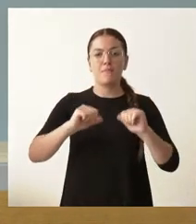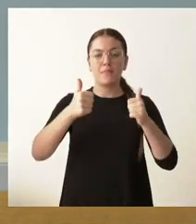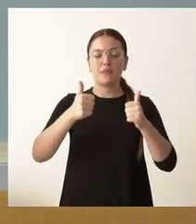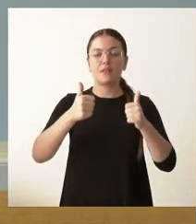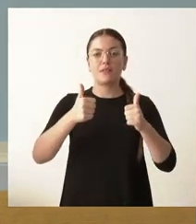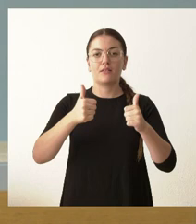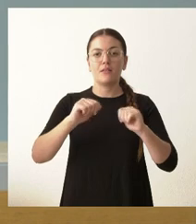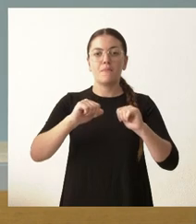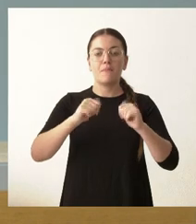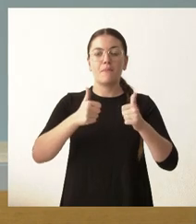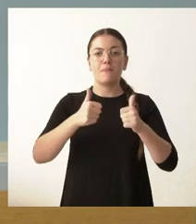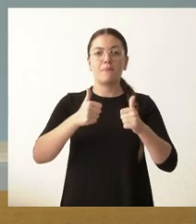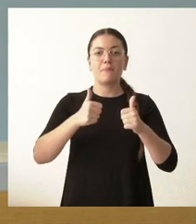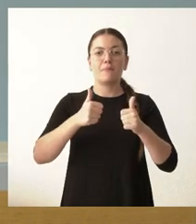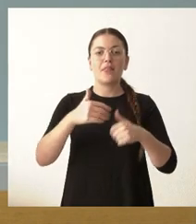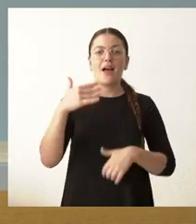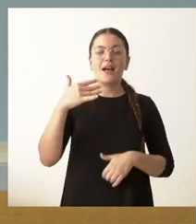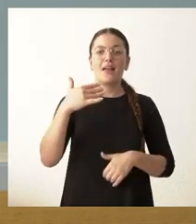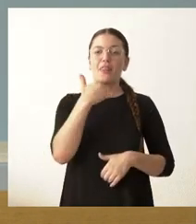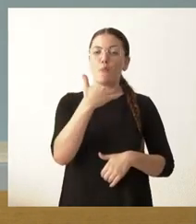ocasión con Carlos Gil, de La Opinión de Zamora.